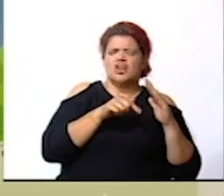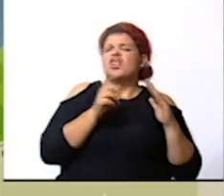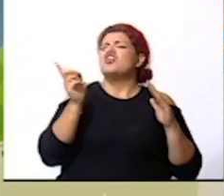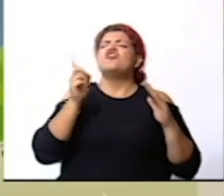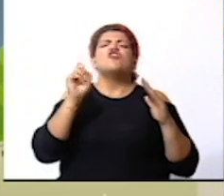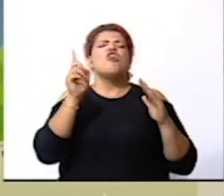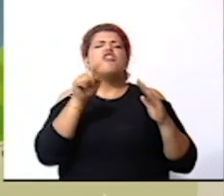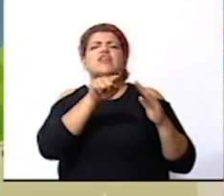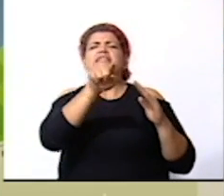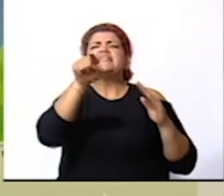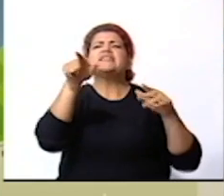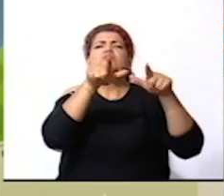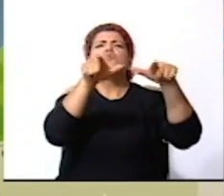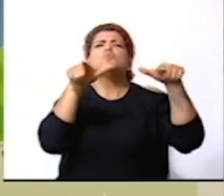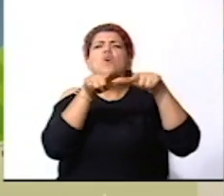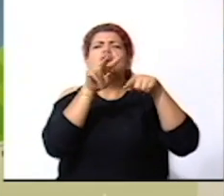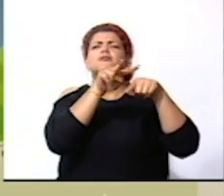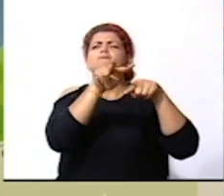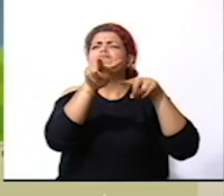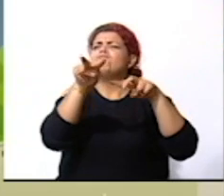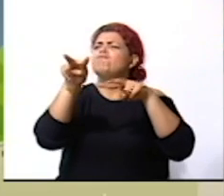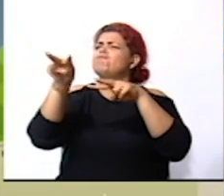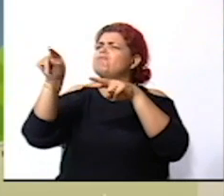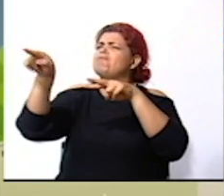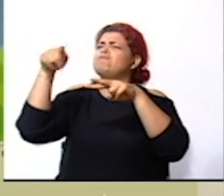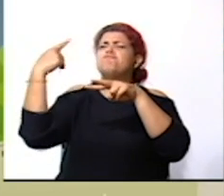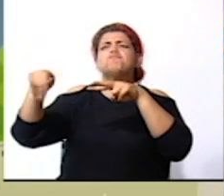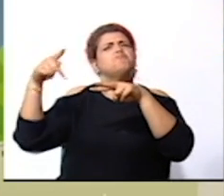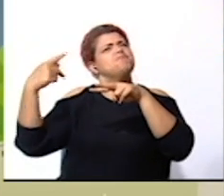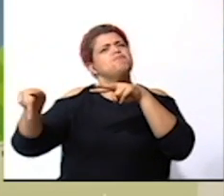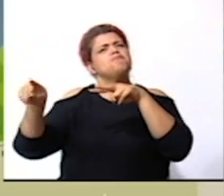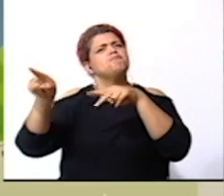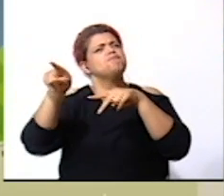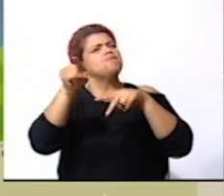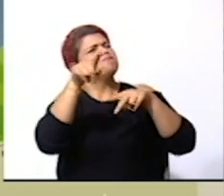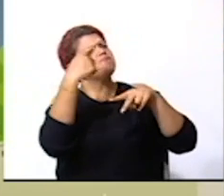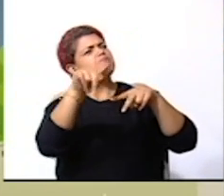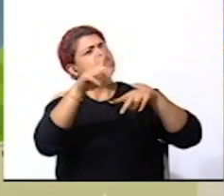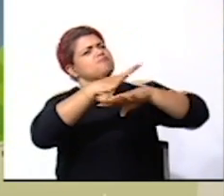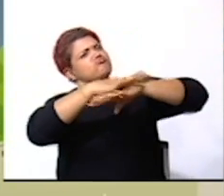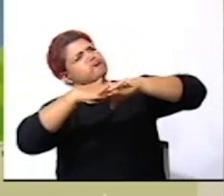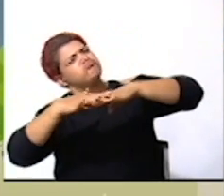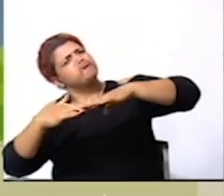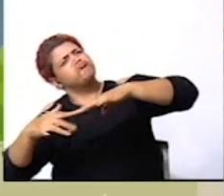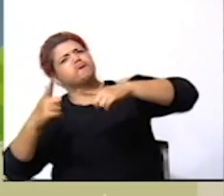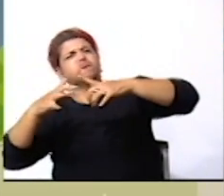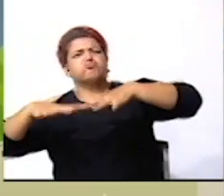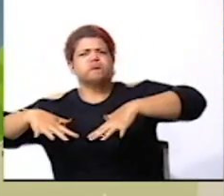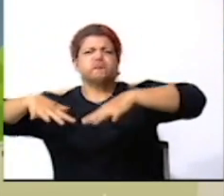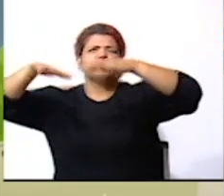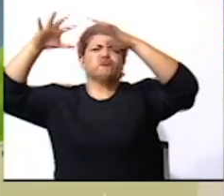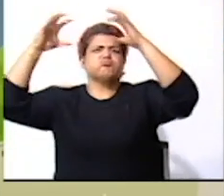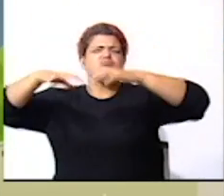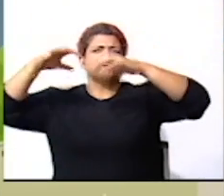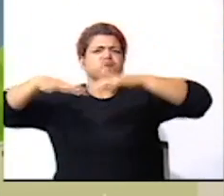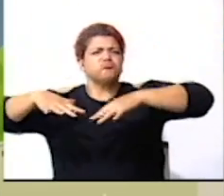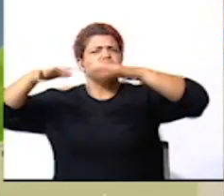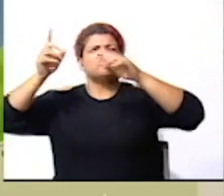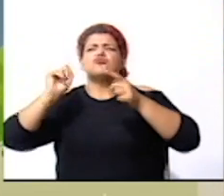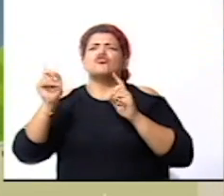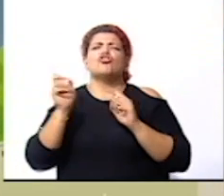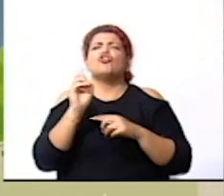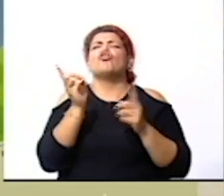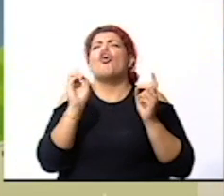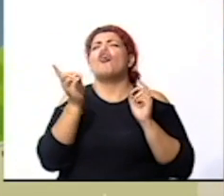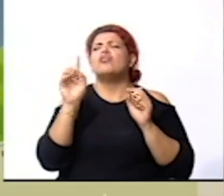hay zonas en que podríamos tener algún tipo de deslizamiento de inundación les parece sí